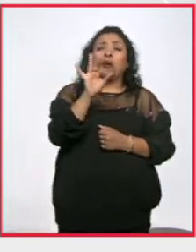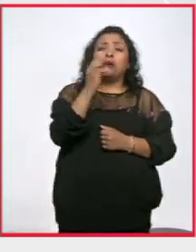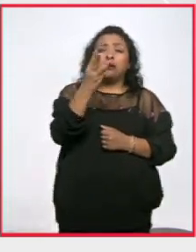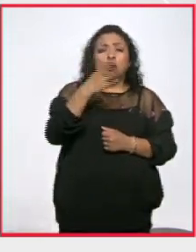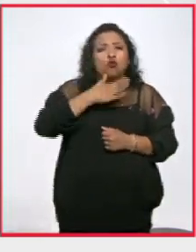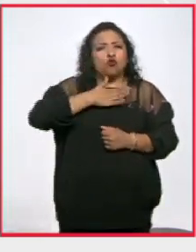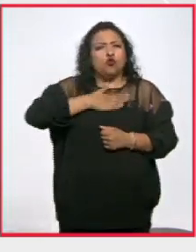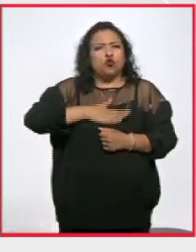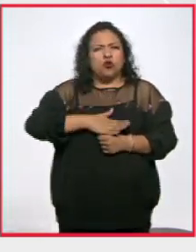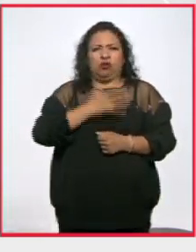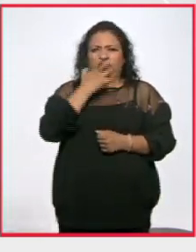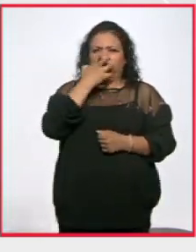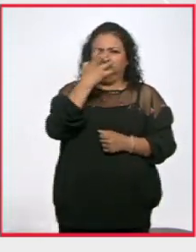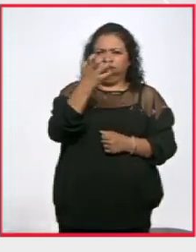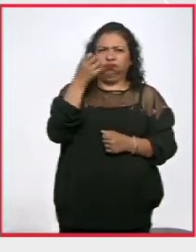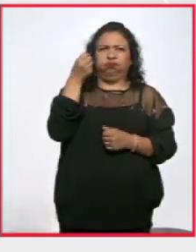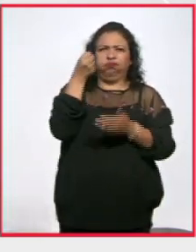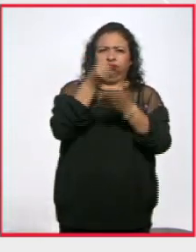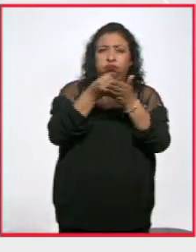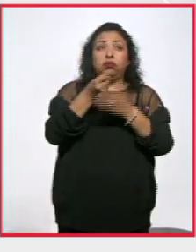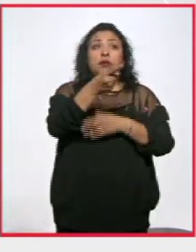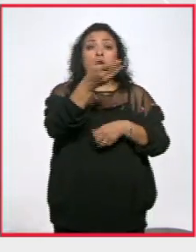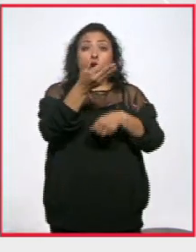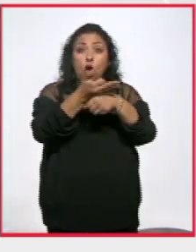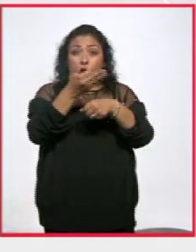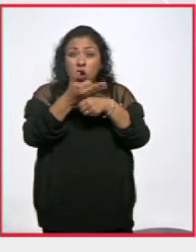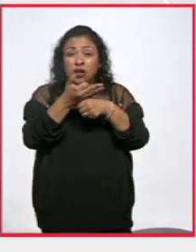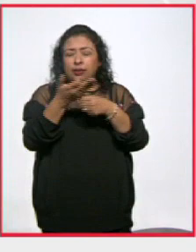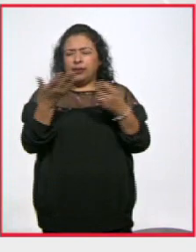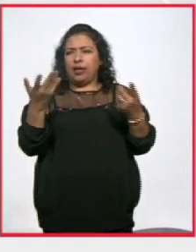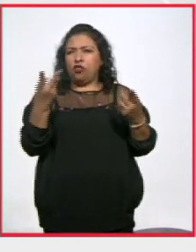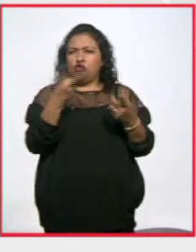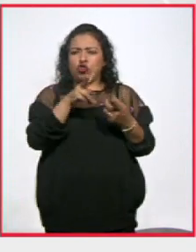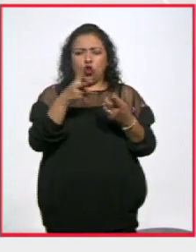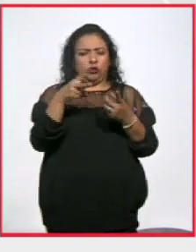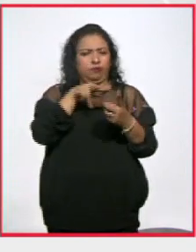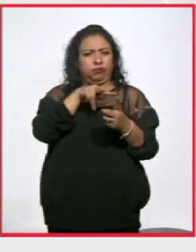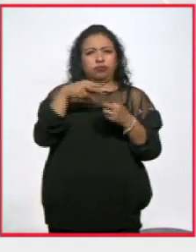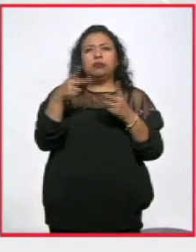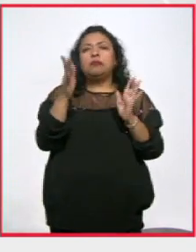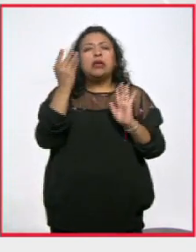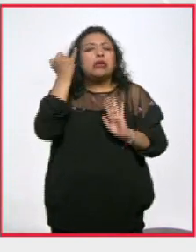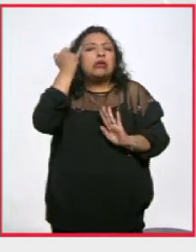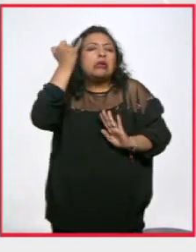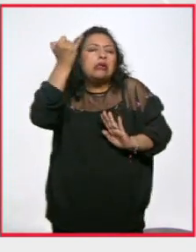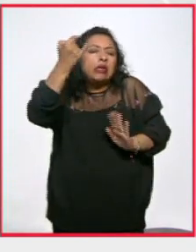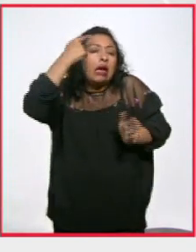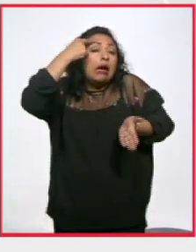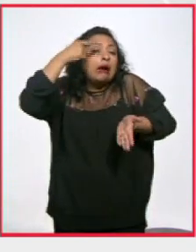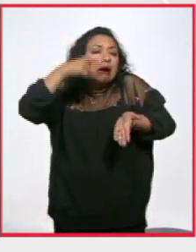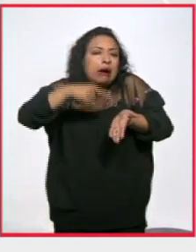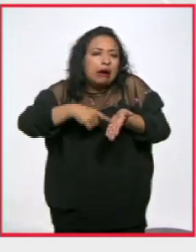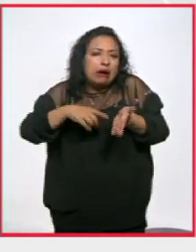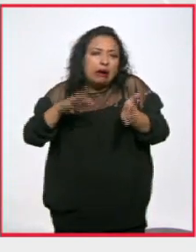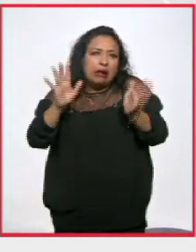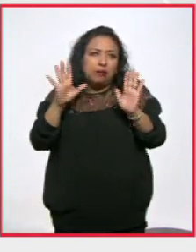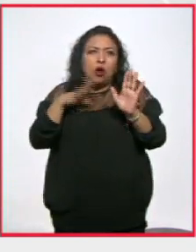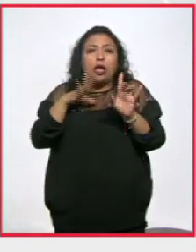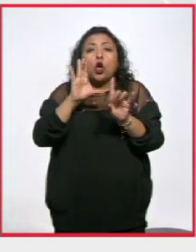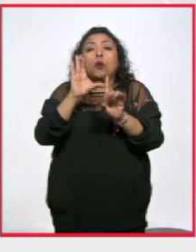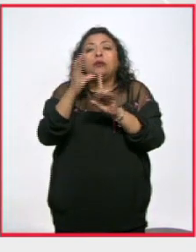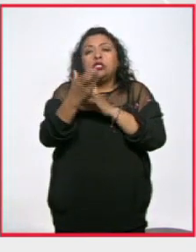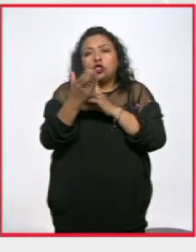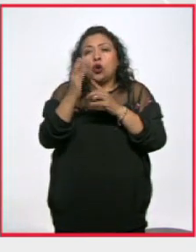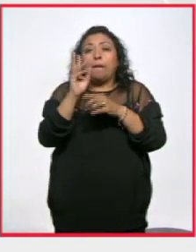Estamos en un momento muy ambivalente. Estamos en una situación en donde hipotéticamente tenemos una comisión de la